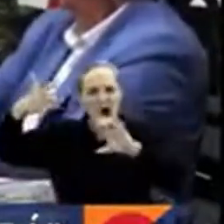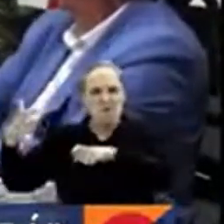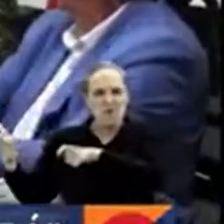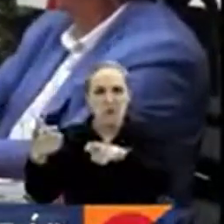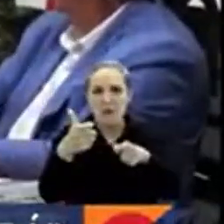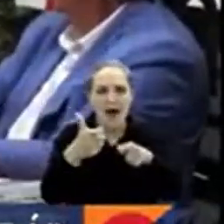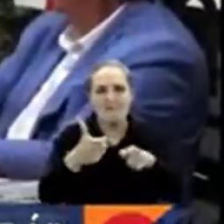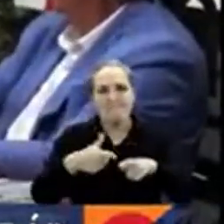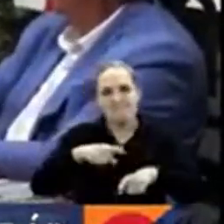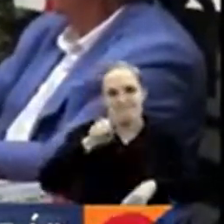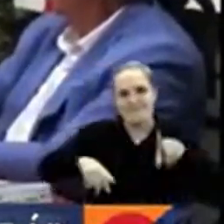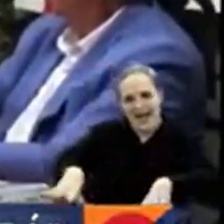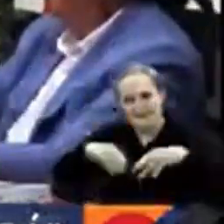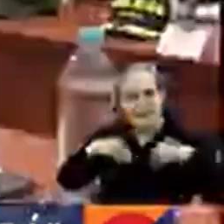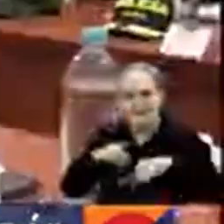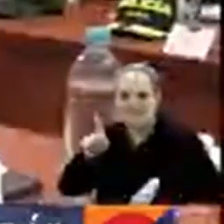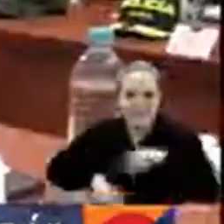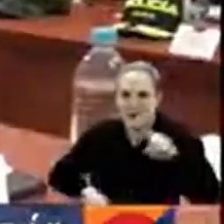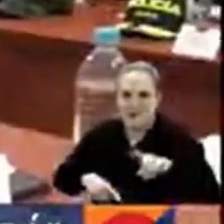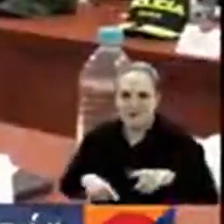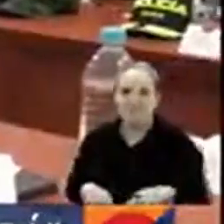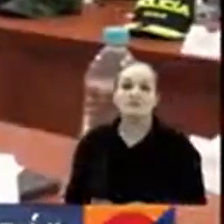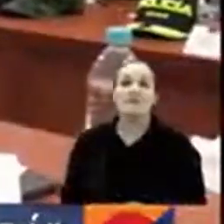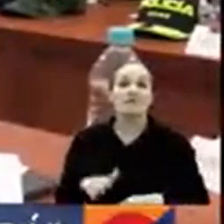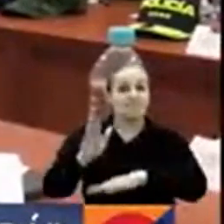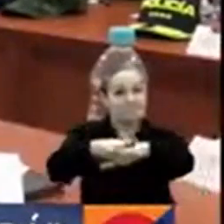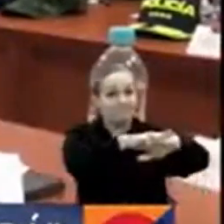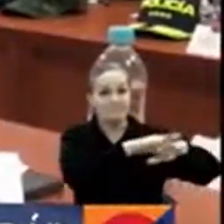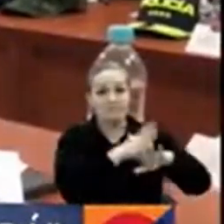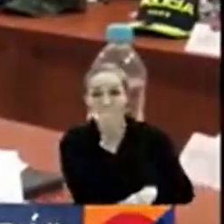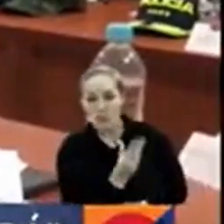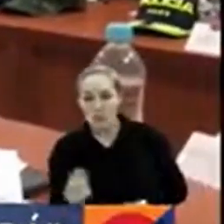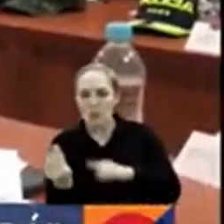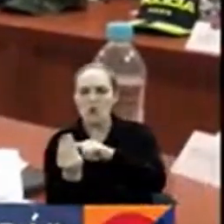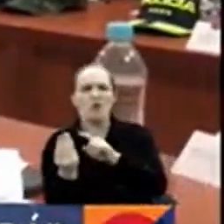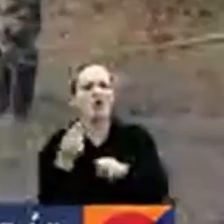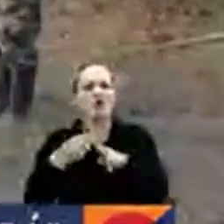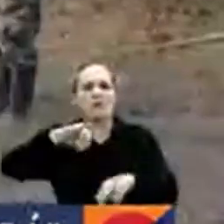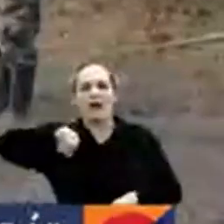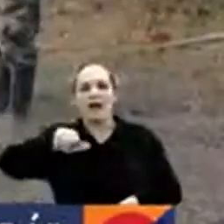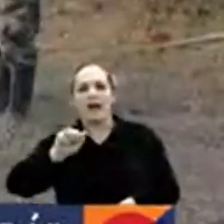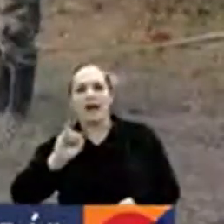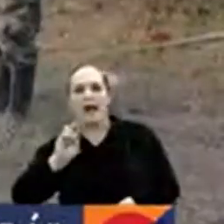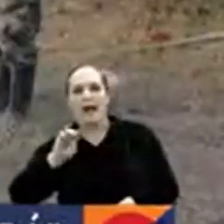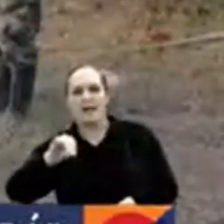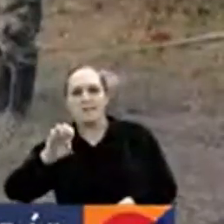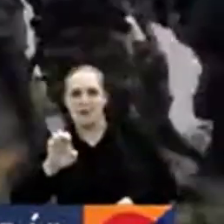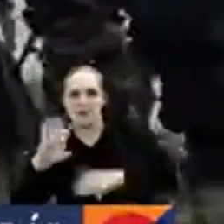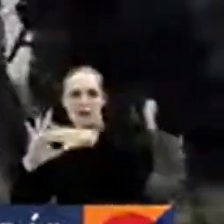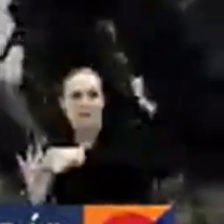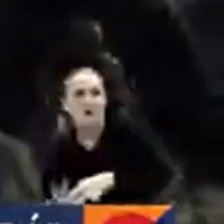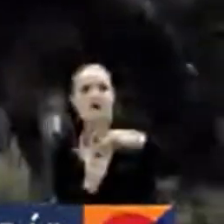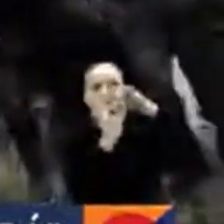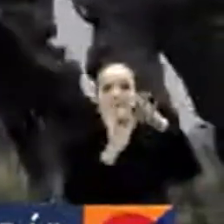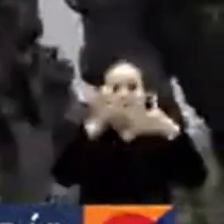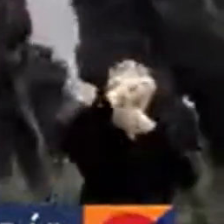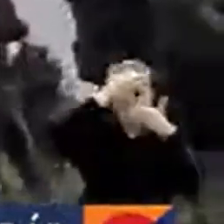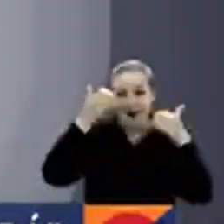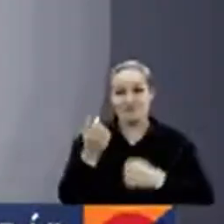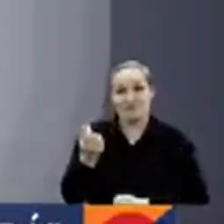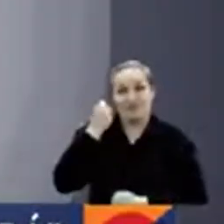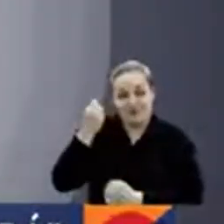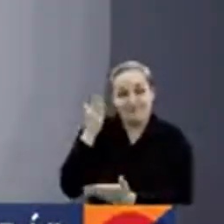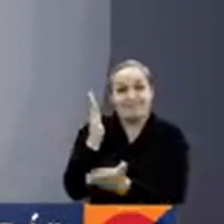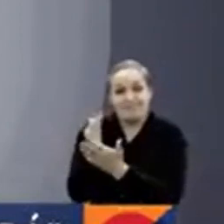El ministro Velásquez hizo esta advertencia porque, según él, la estructura Jaime Martínez de las disidencias de las FARC está detrás de los recientes hechos